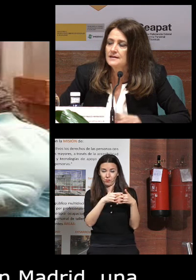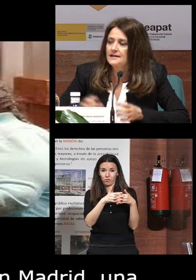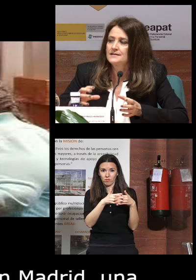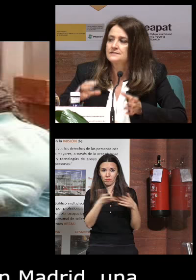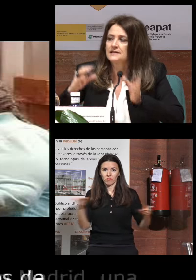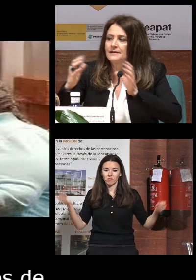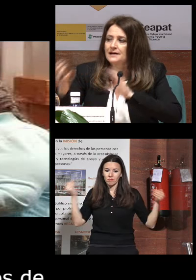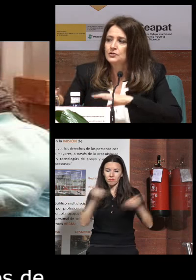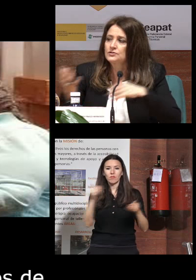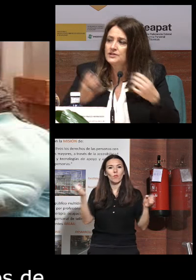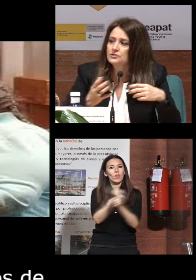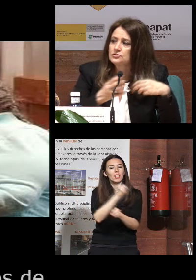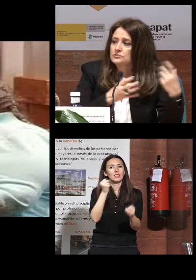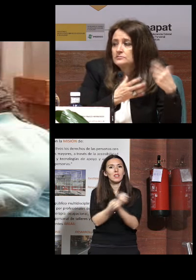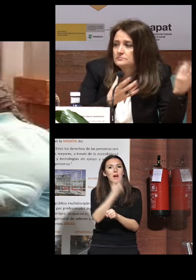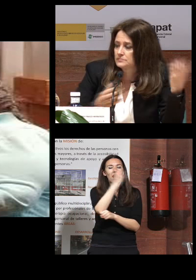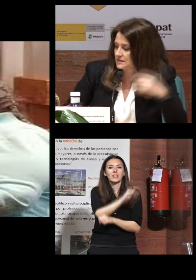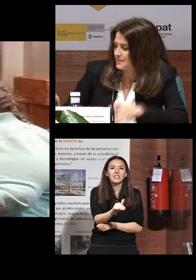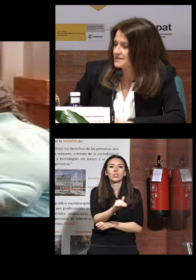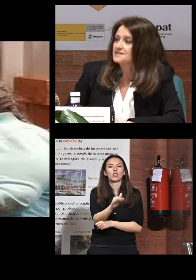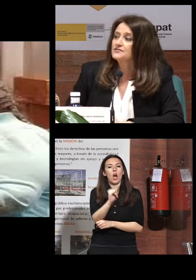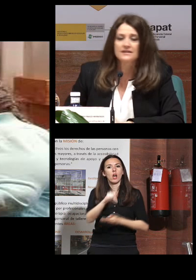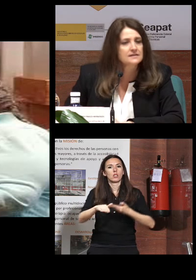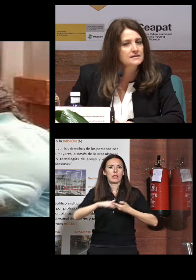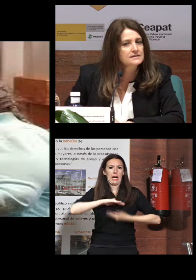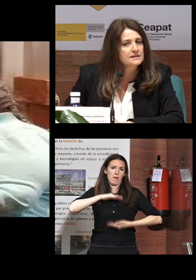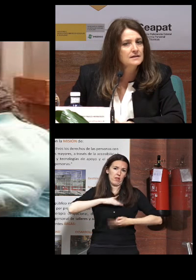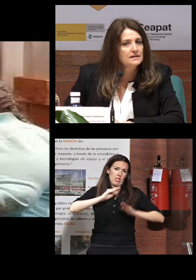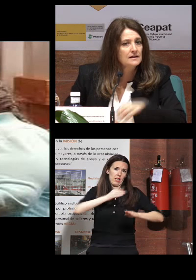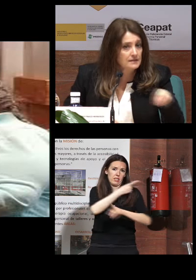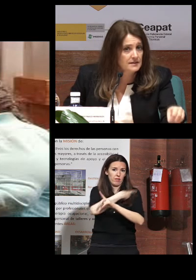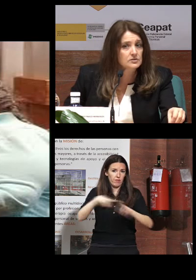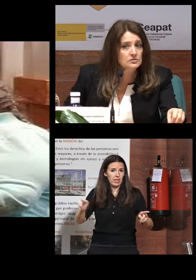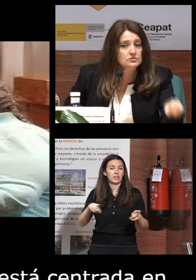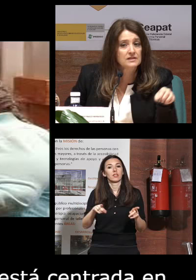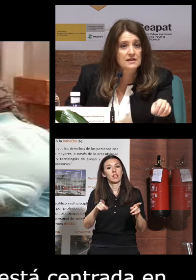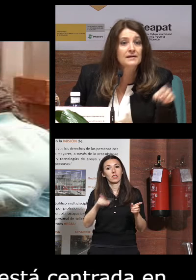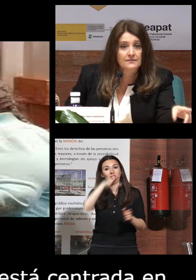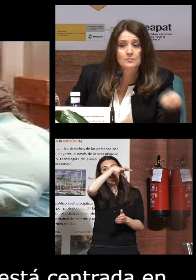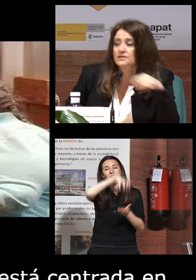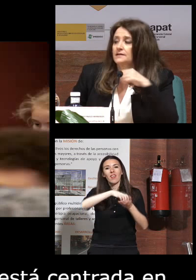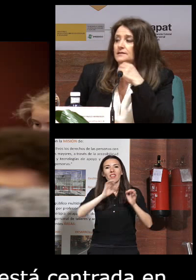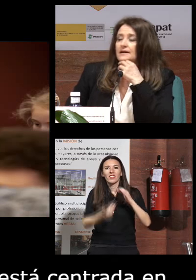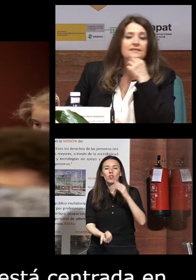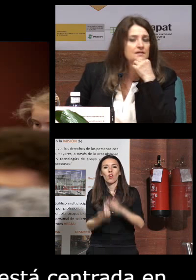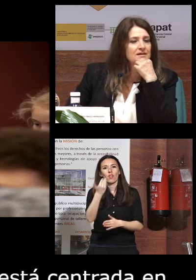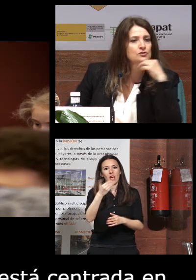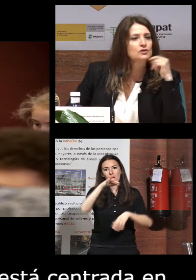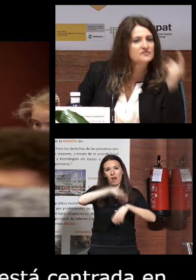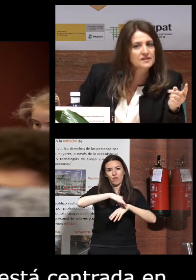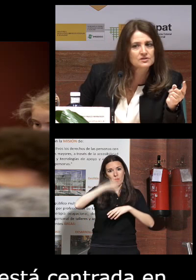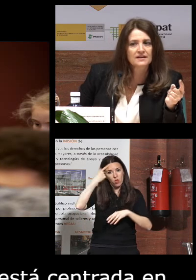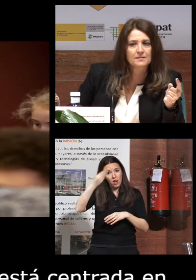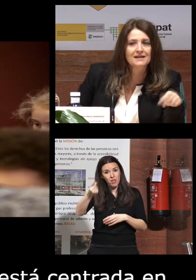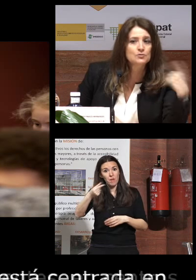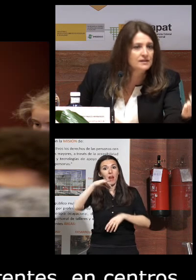centrada en trabajar con niños con capacidades diferentes en centros de día para enfermos de Alzheimer en donde